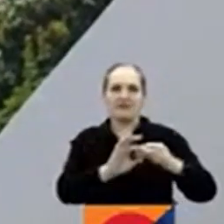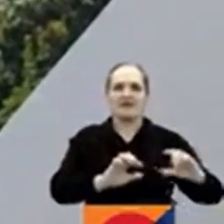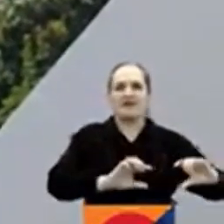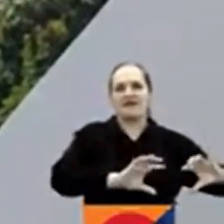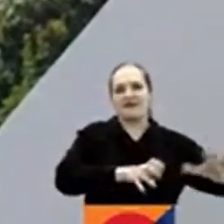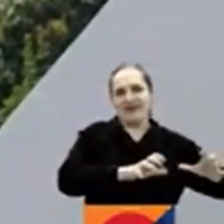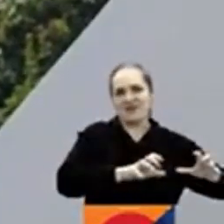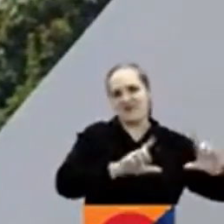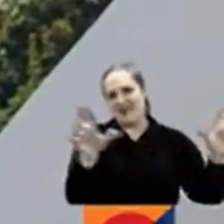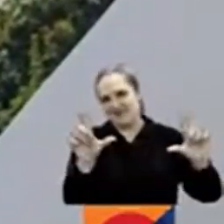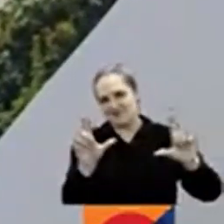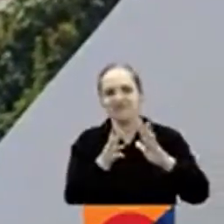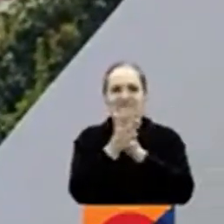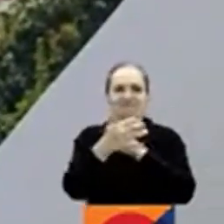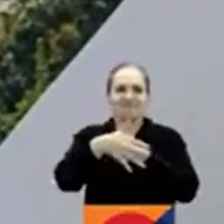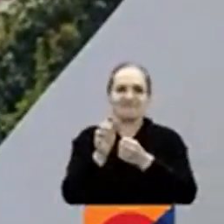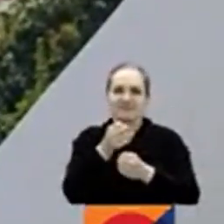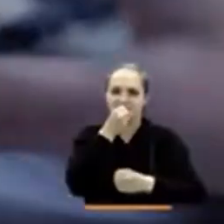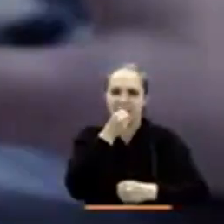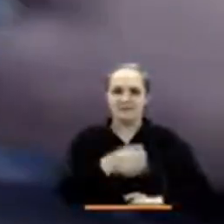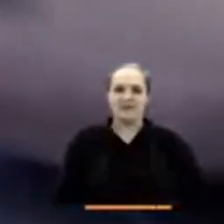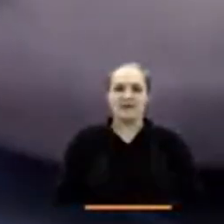Colombia, conectados 24-7.